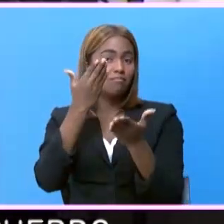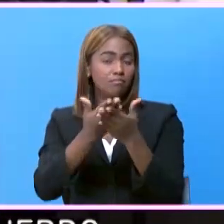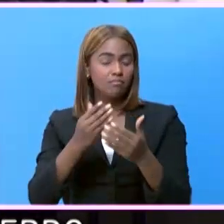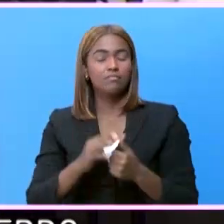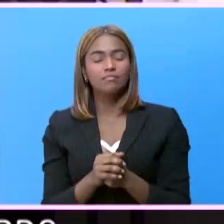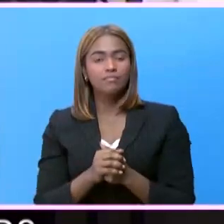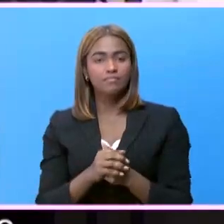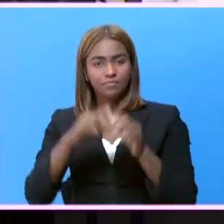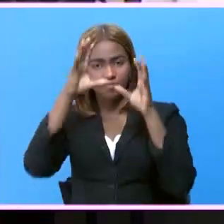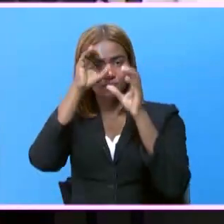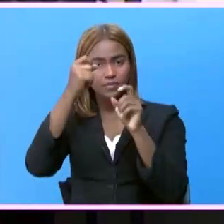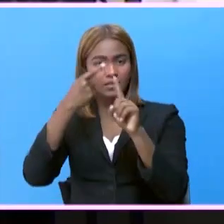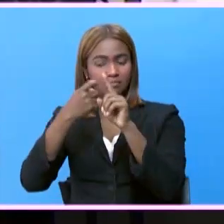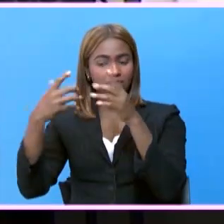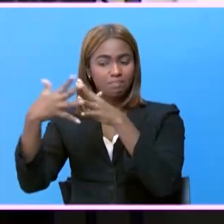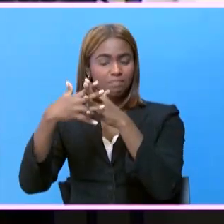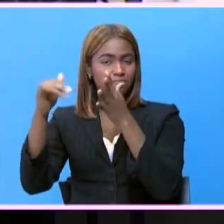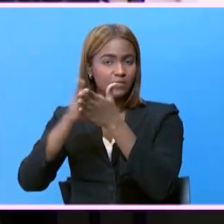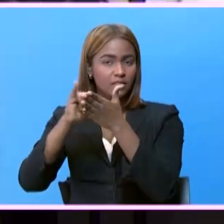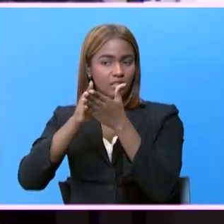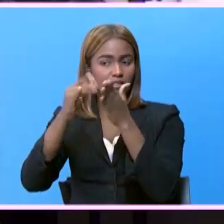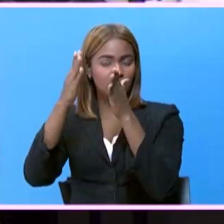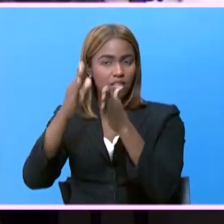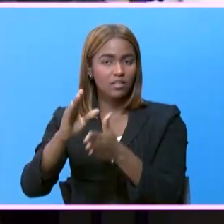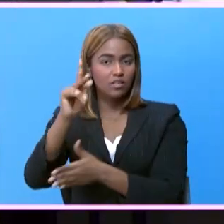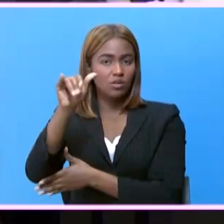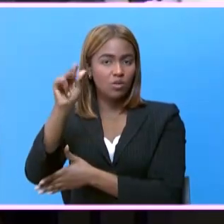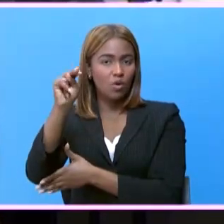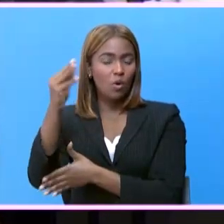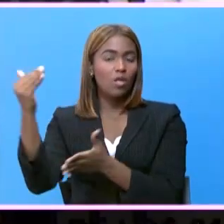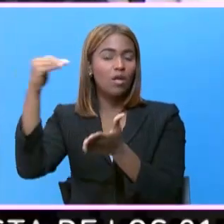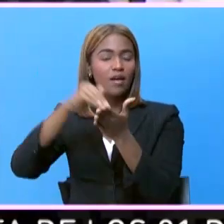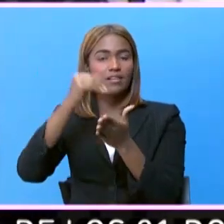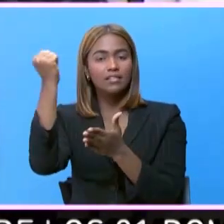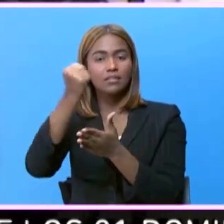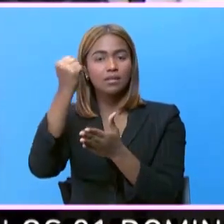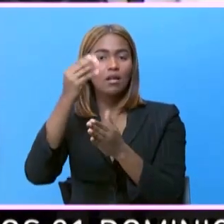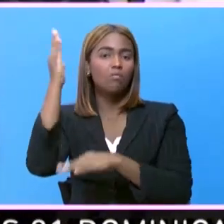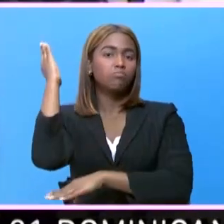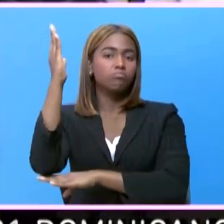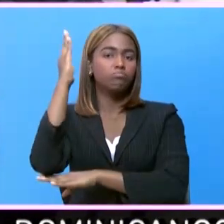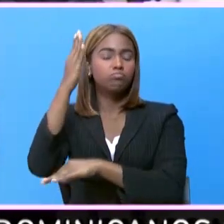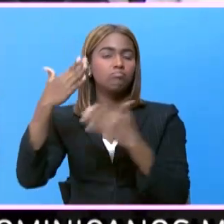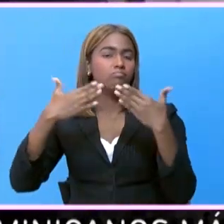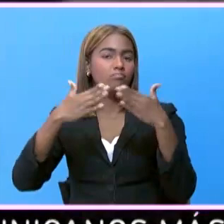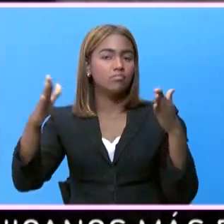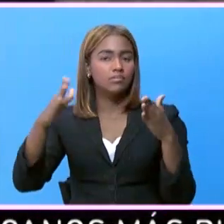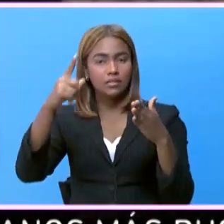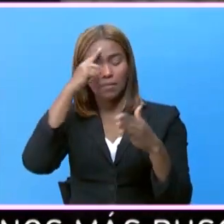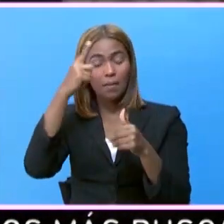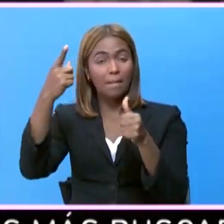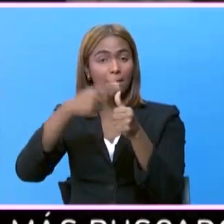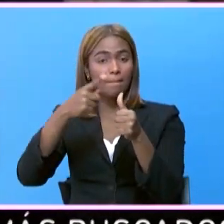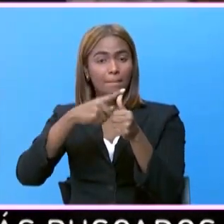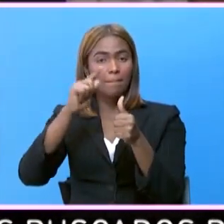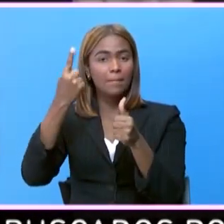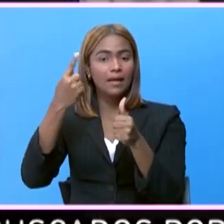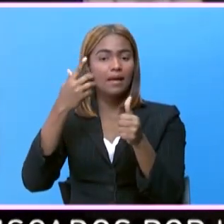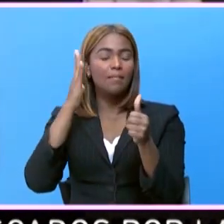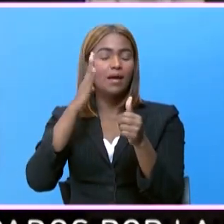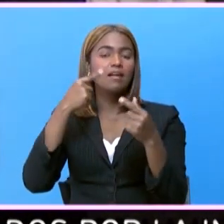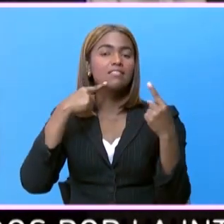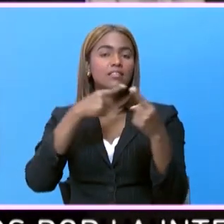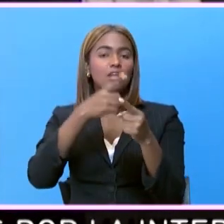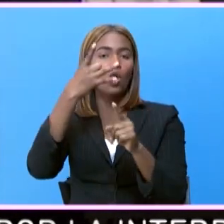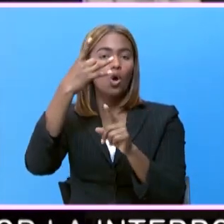El presidente de los Estados Unidos, Donald Trump, vuelve este sábado a dar un discurso público, el primero desde que anunciara